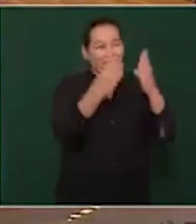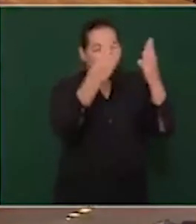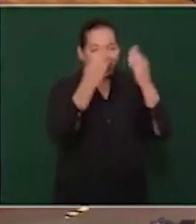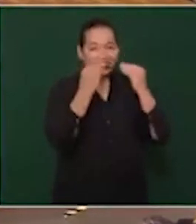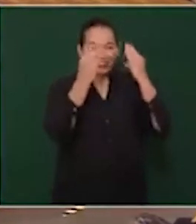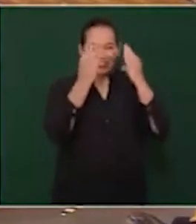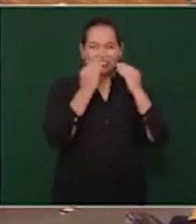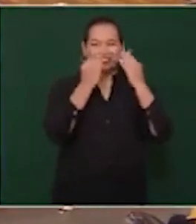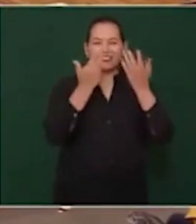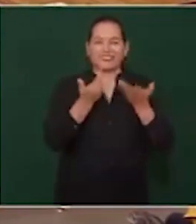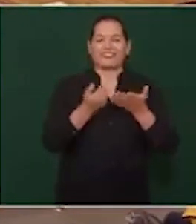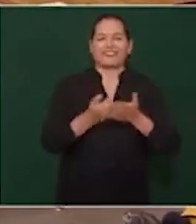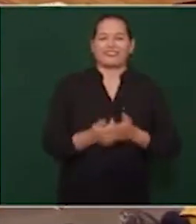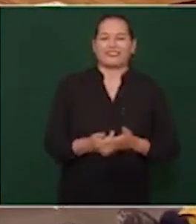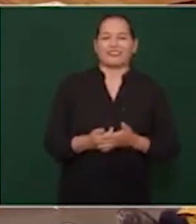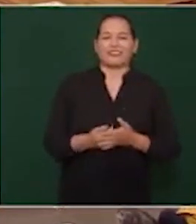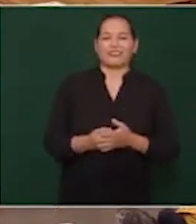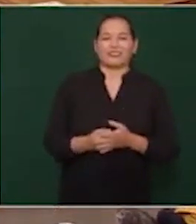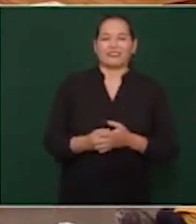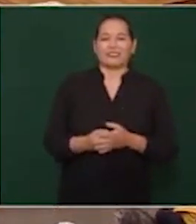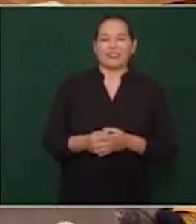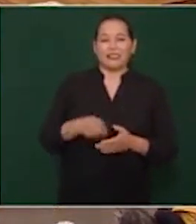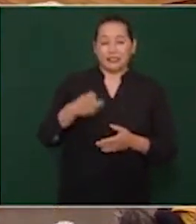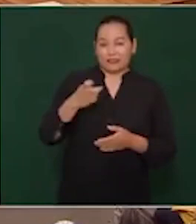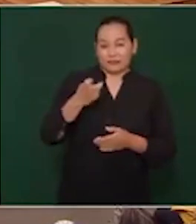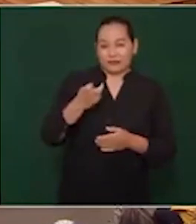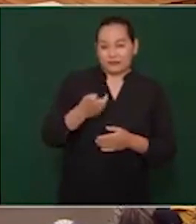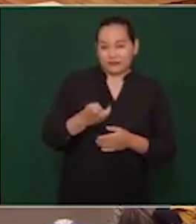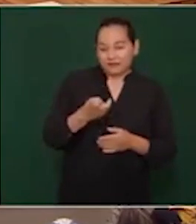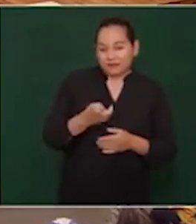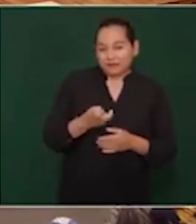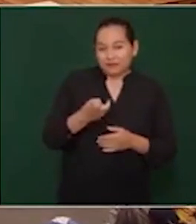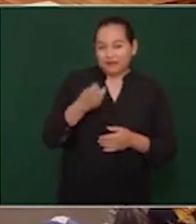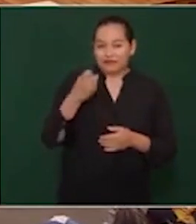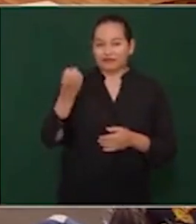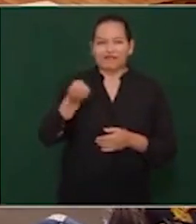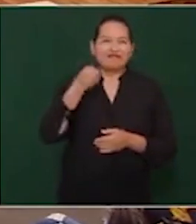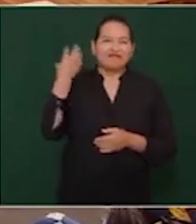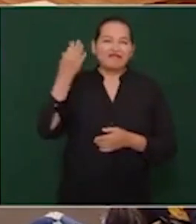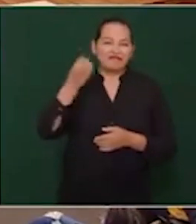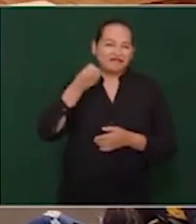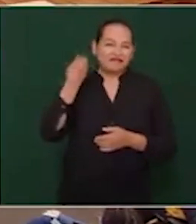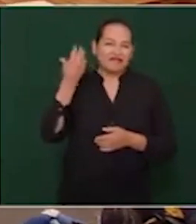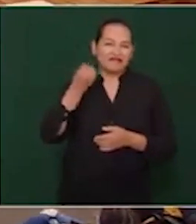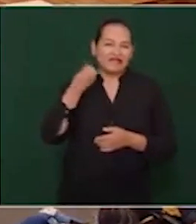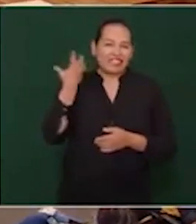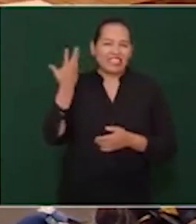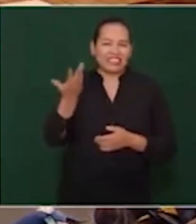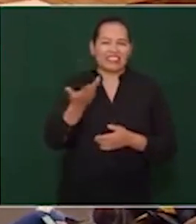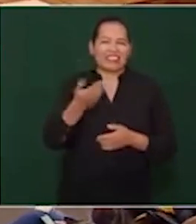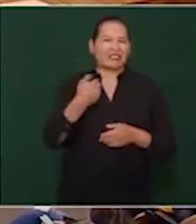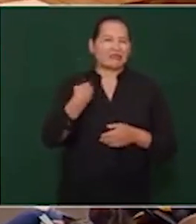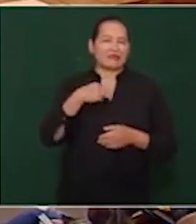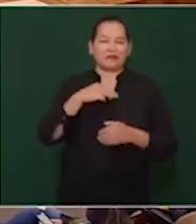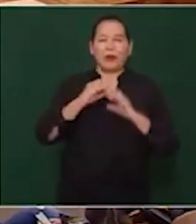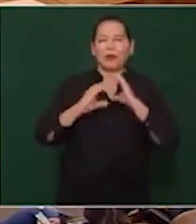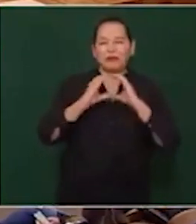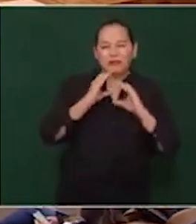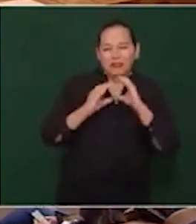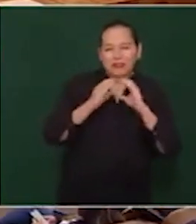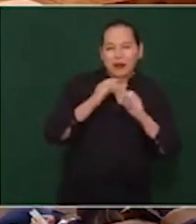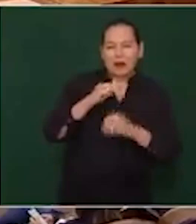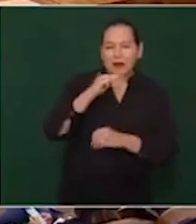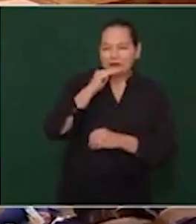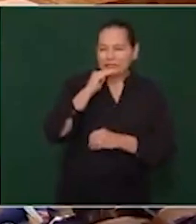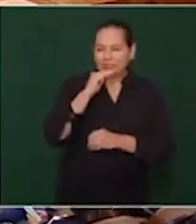y todas estas conferencias pues tienen que ver con la comunicación, son mensajes de ida y vuelta y es enseñanza